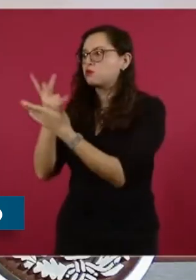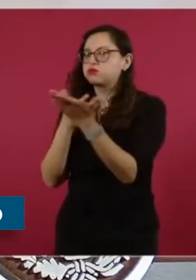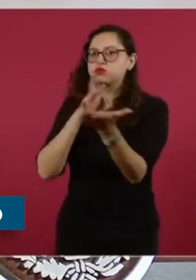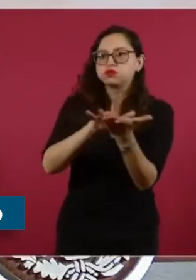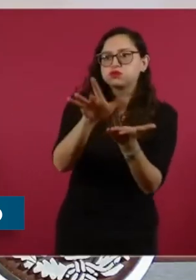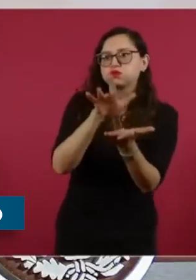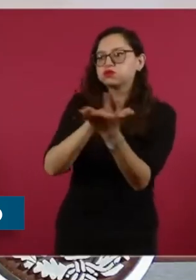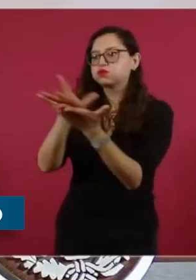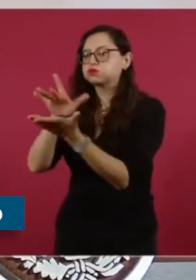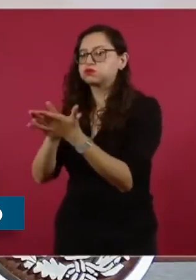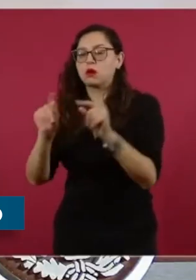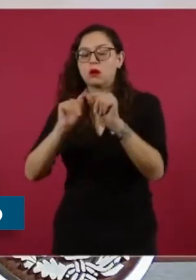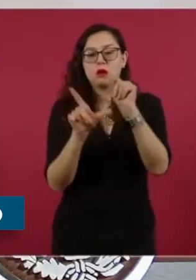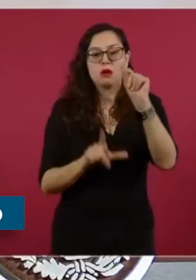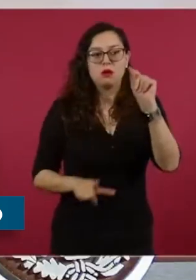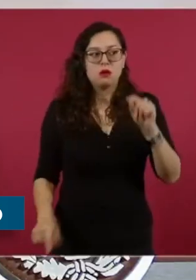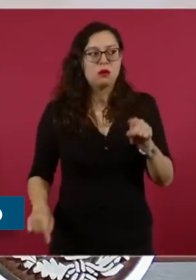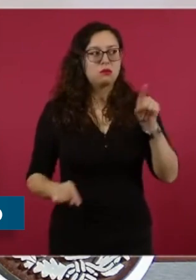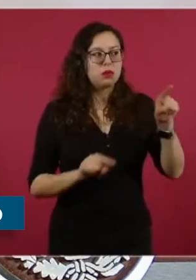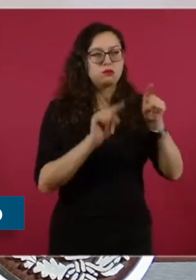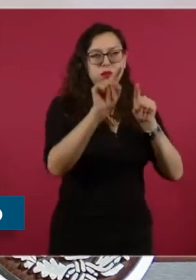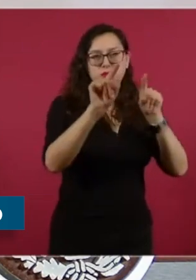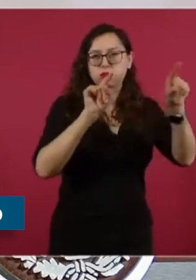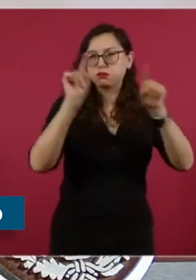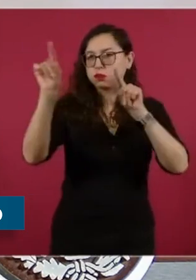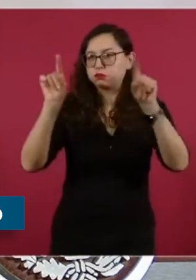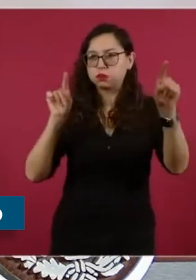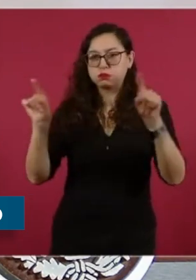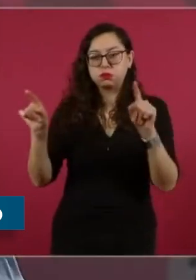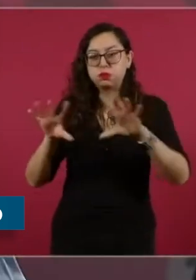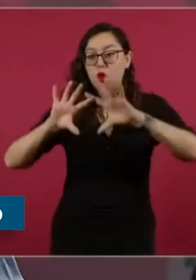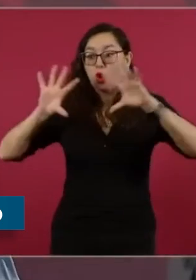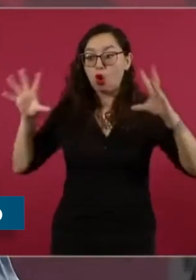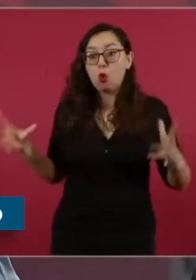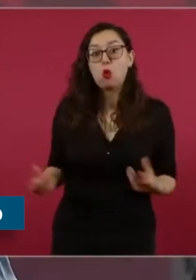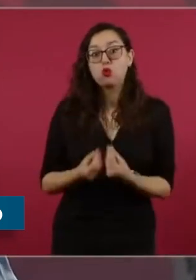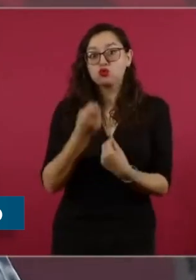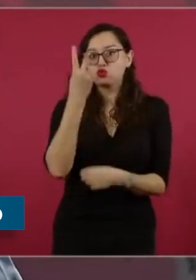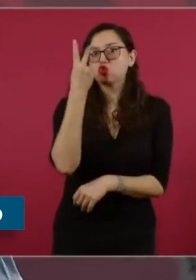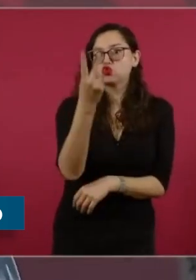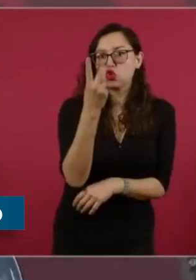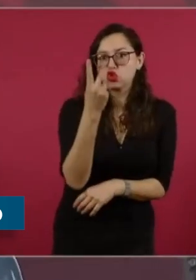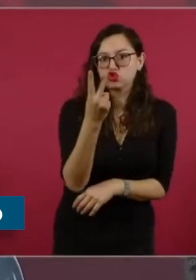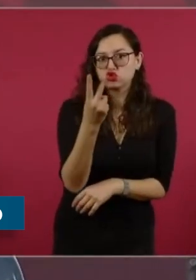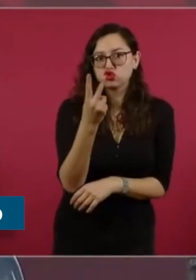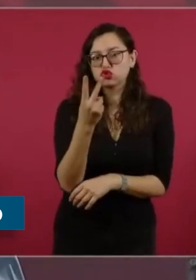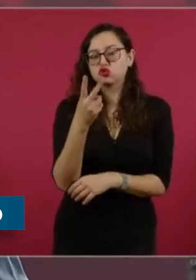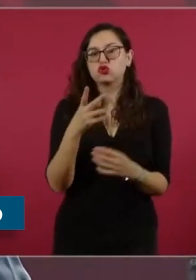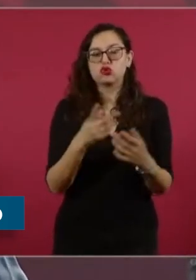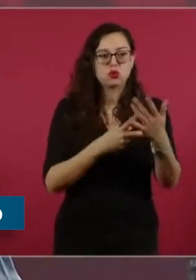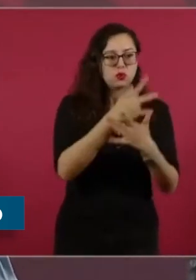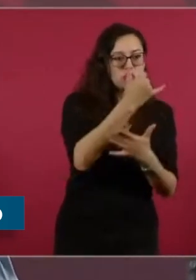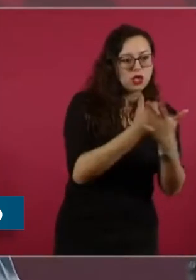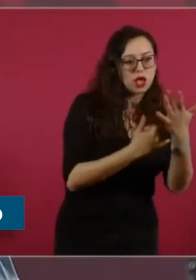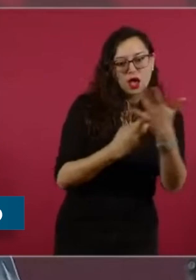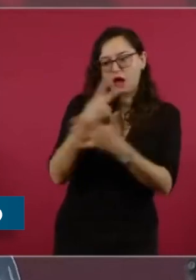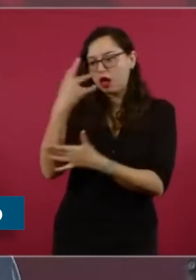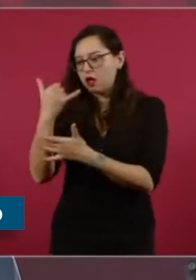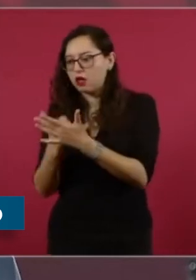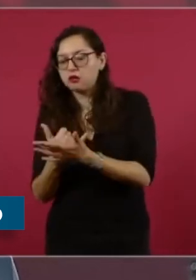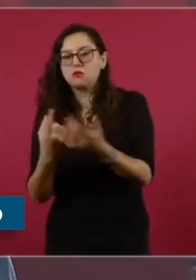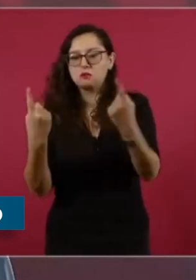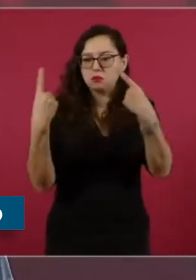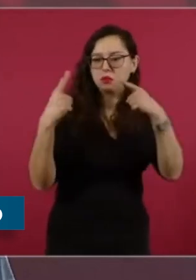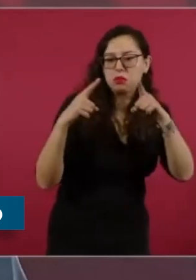un video presentado durante la conferencia se mostraron los logros alcanzados por el gobierno en materia de seguridad. Rodríguez destacó que los resultados